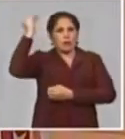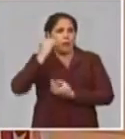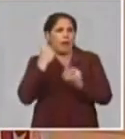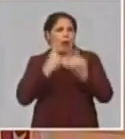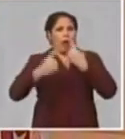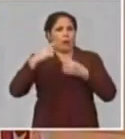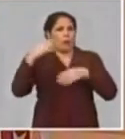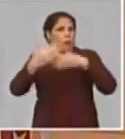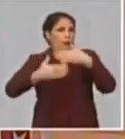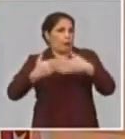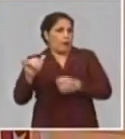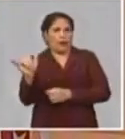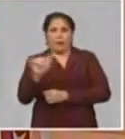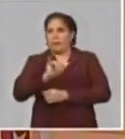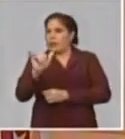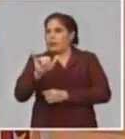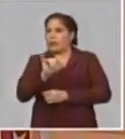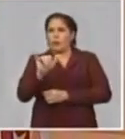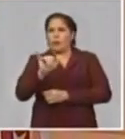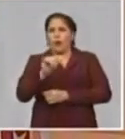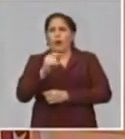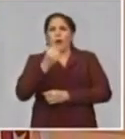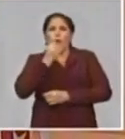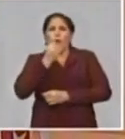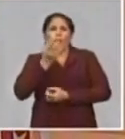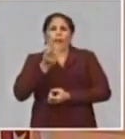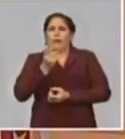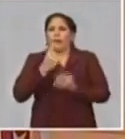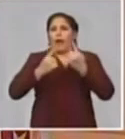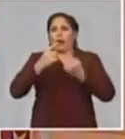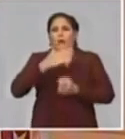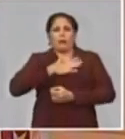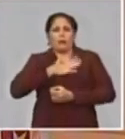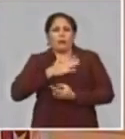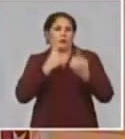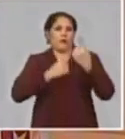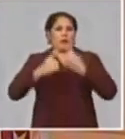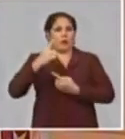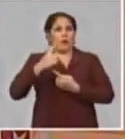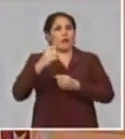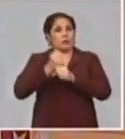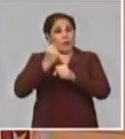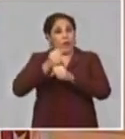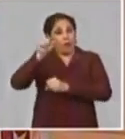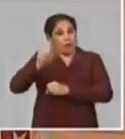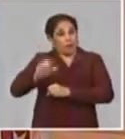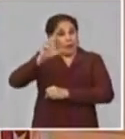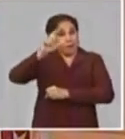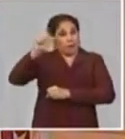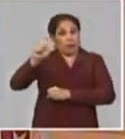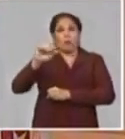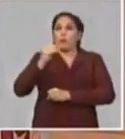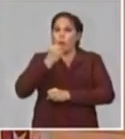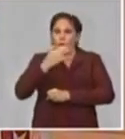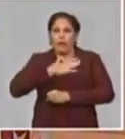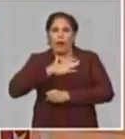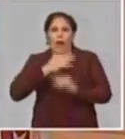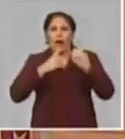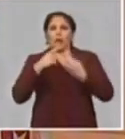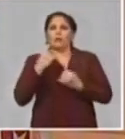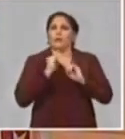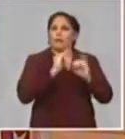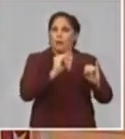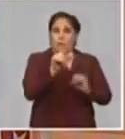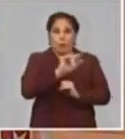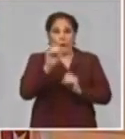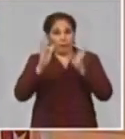síntoma que pueda estar influyendo, una gripe o algo similar. Y también, nosotros también en